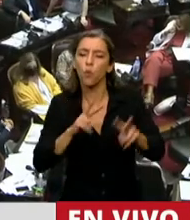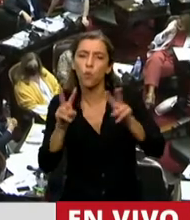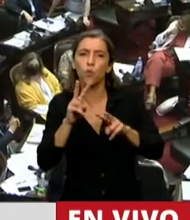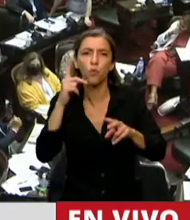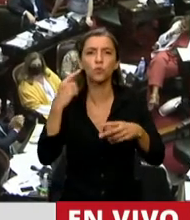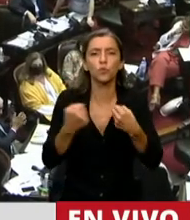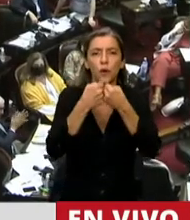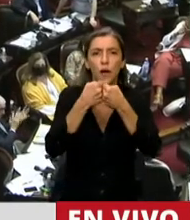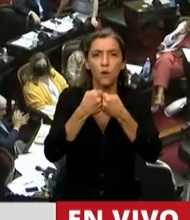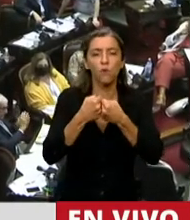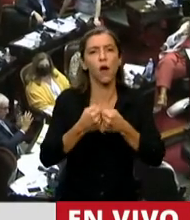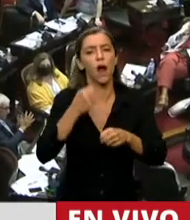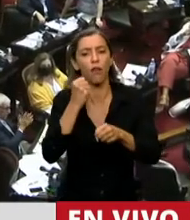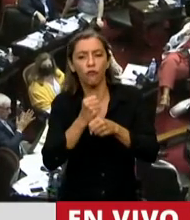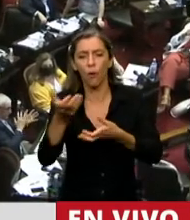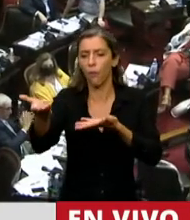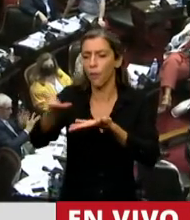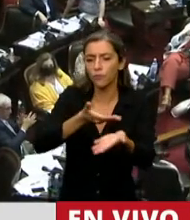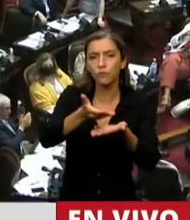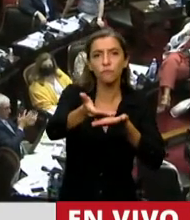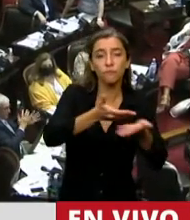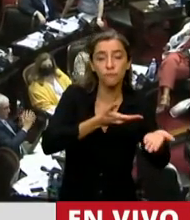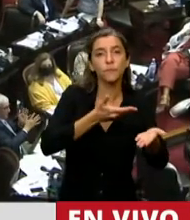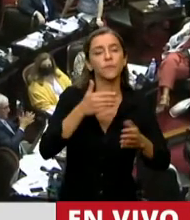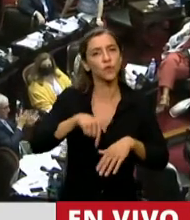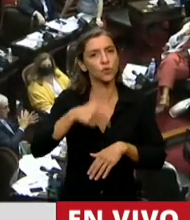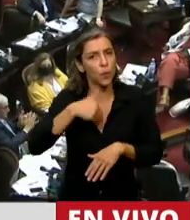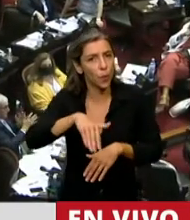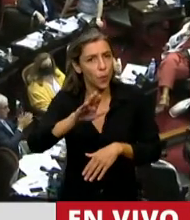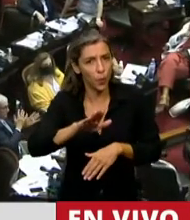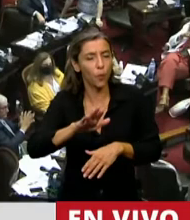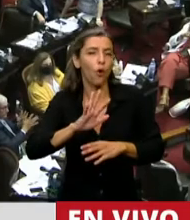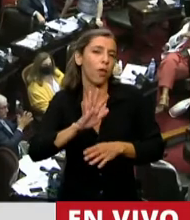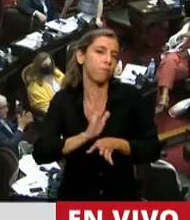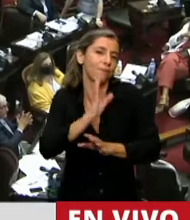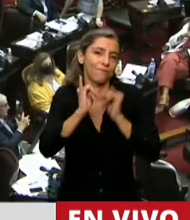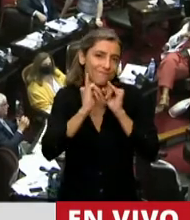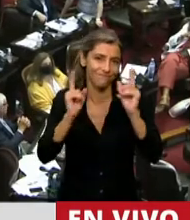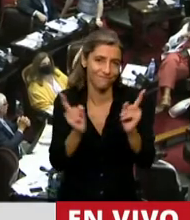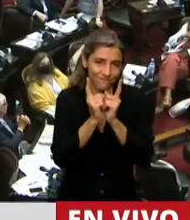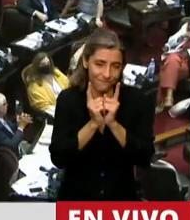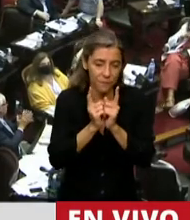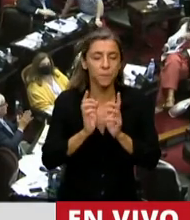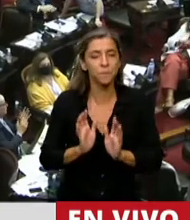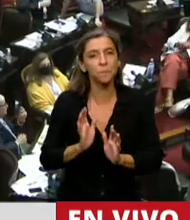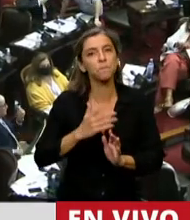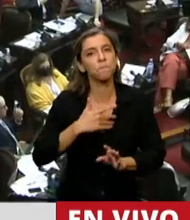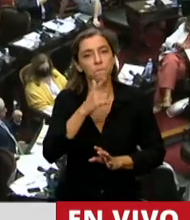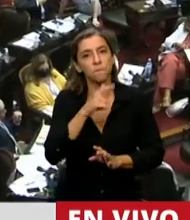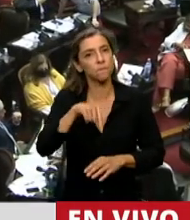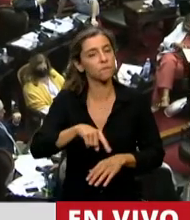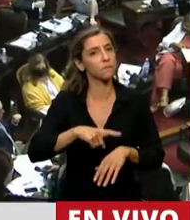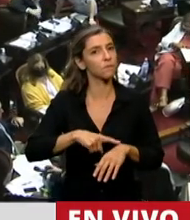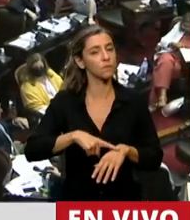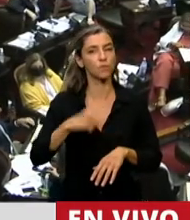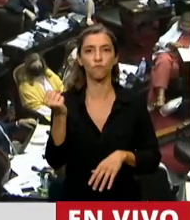de trabajo elaborado, que voy a pasar a resumir. Y creo que es un momento importante.